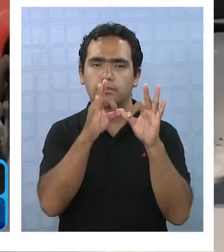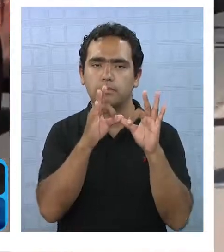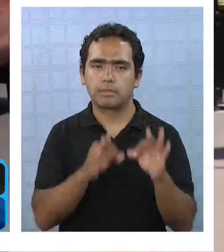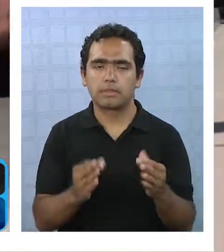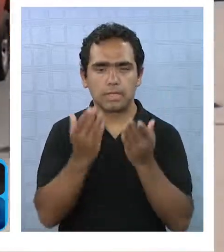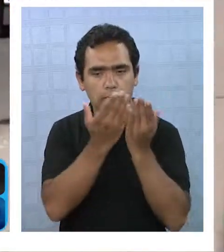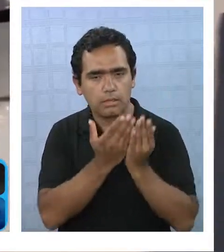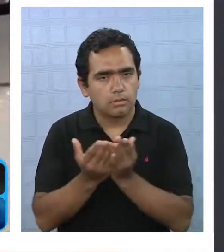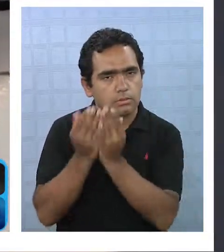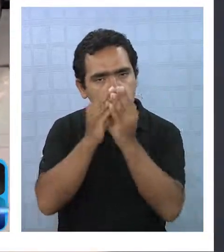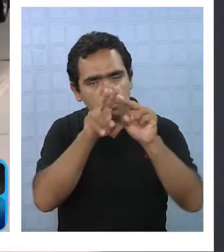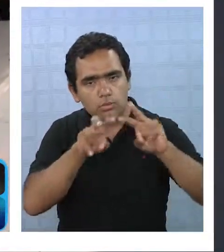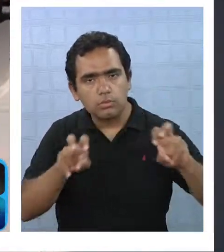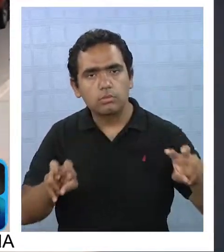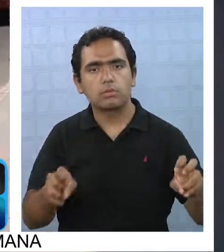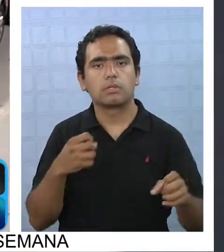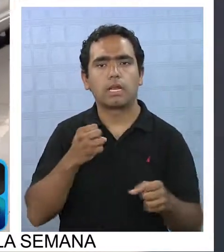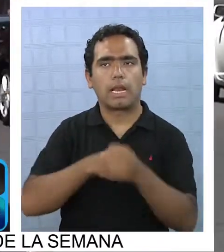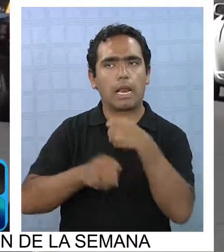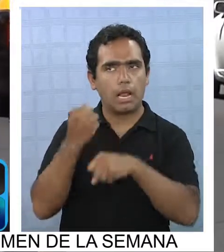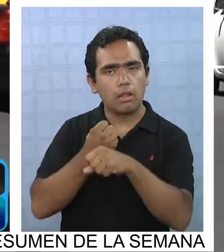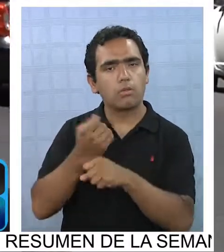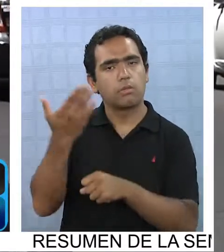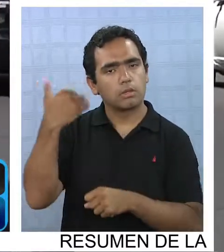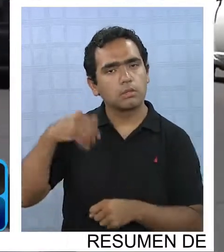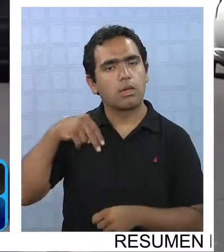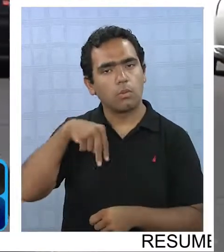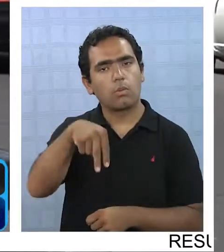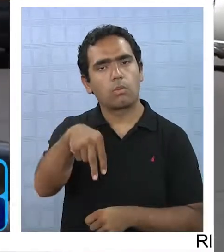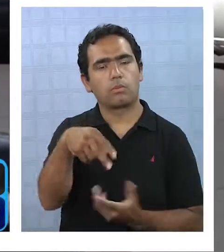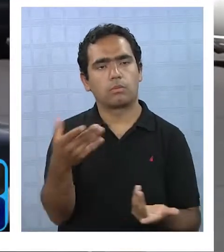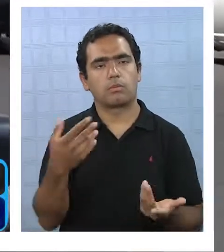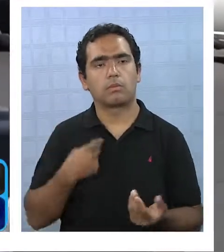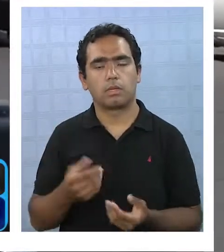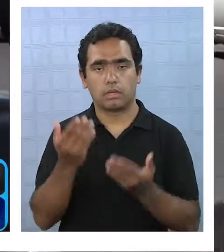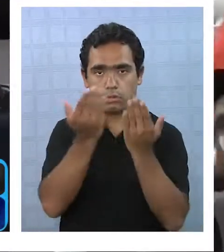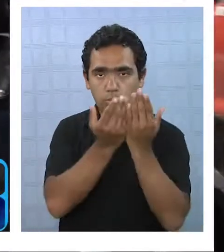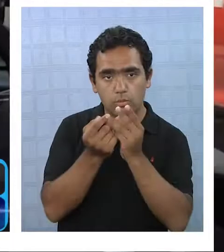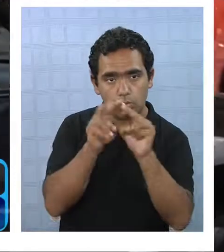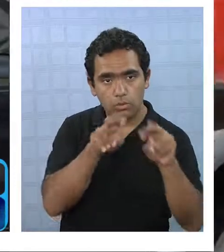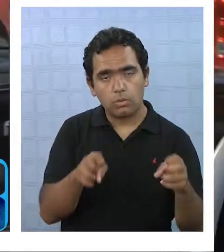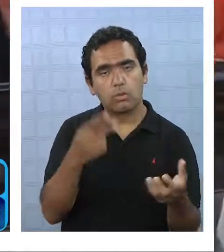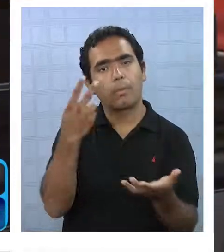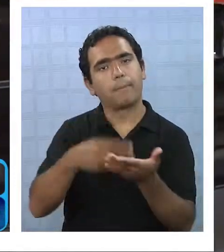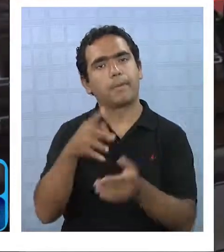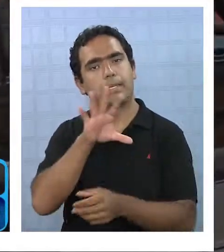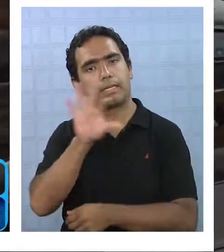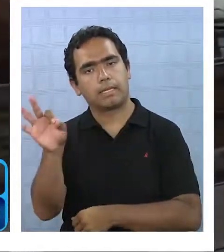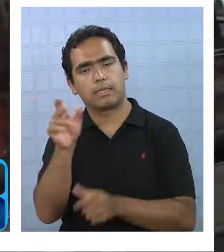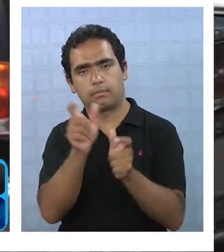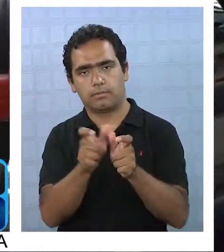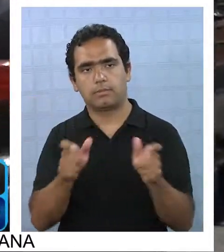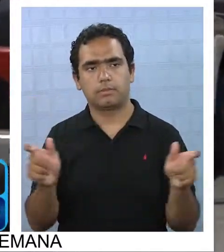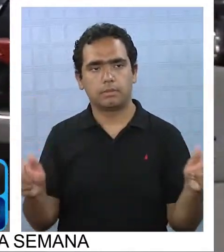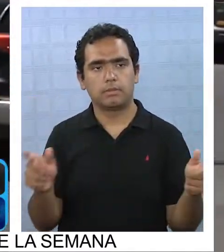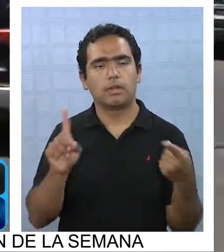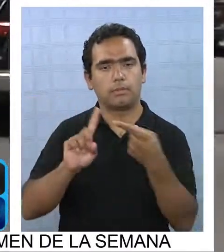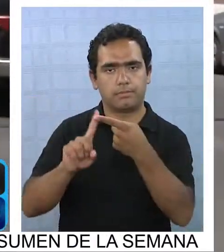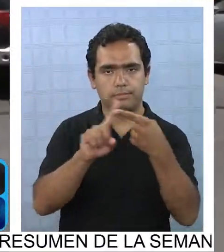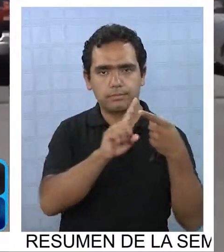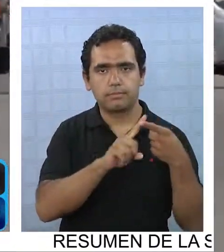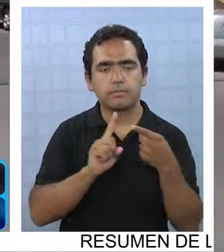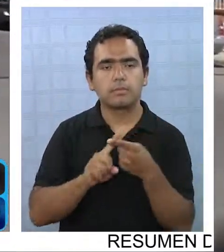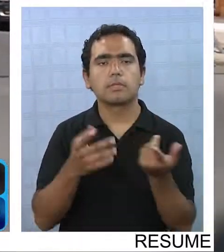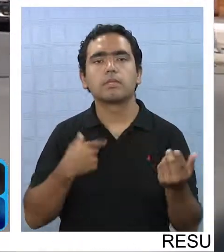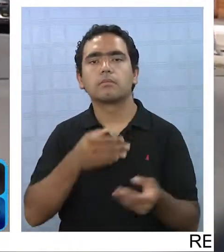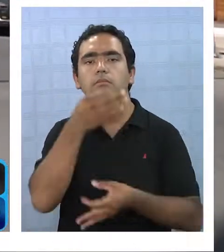estudio en junio del año pasado, estudio en el que participaron más de 2.500 personas, las cuales se refirieron a los